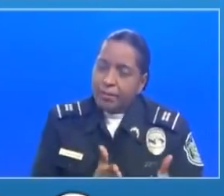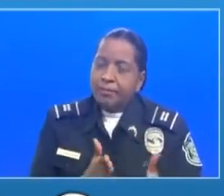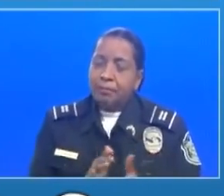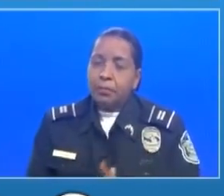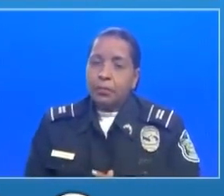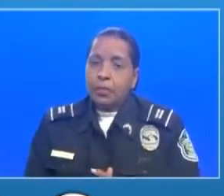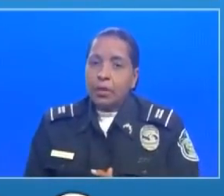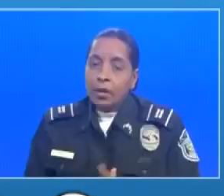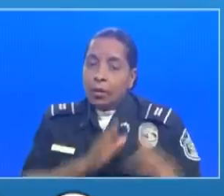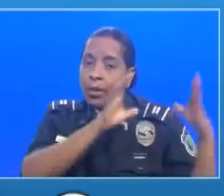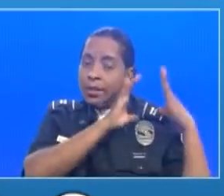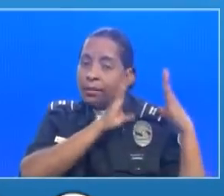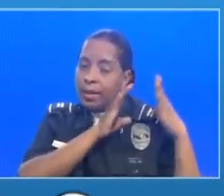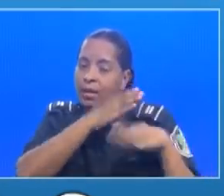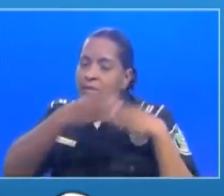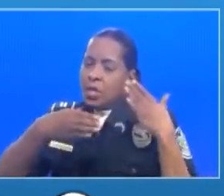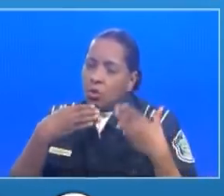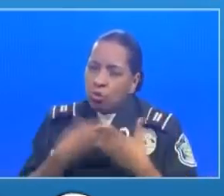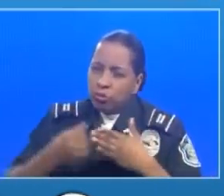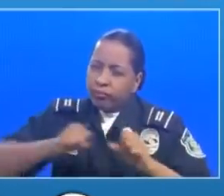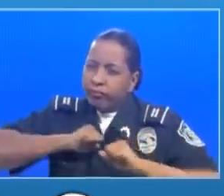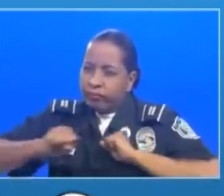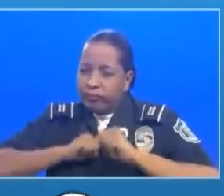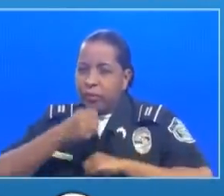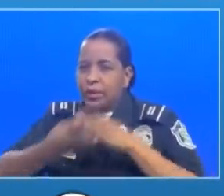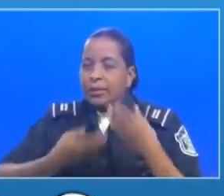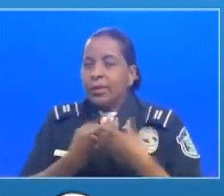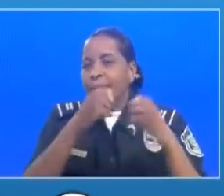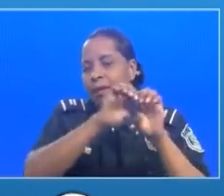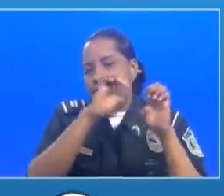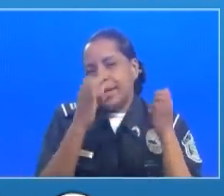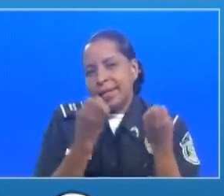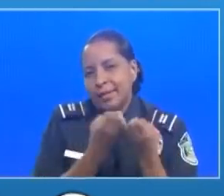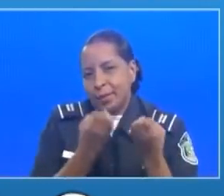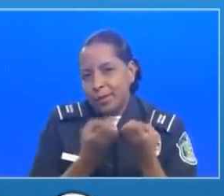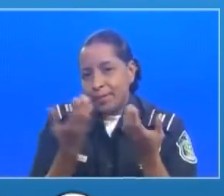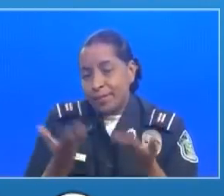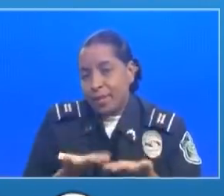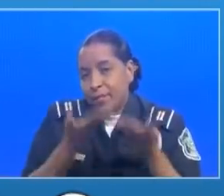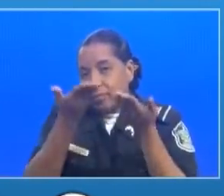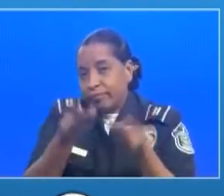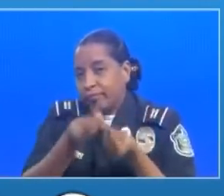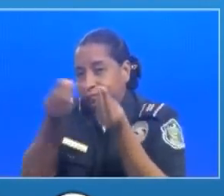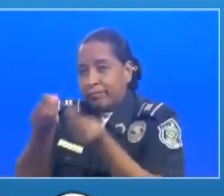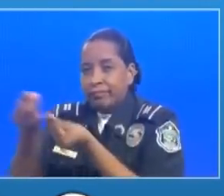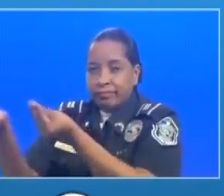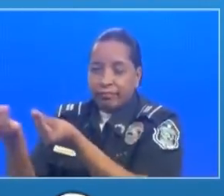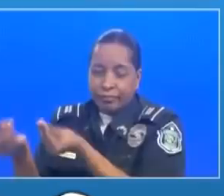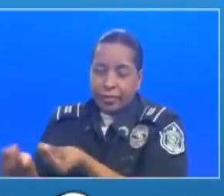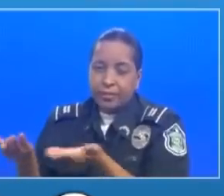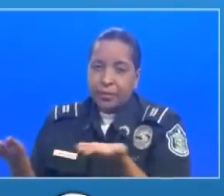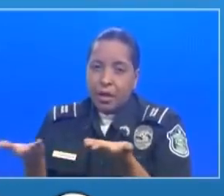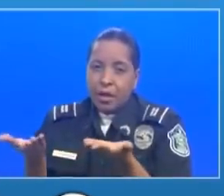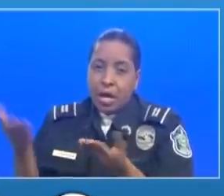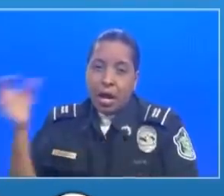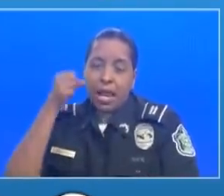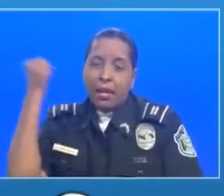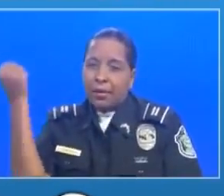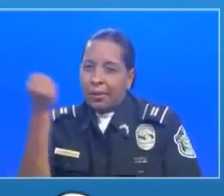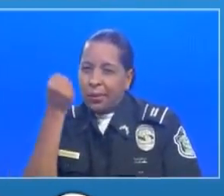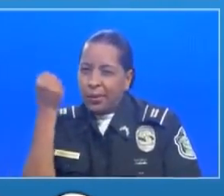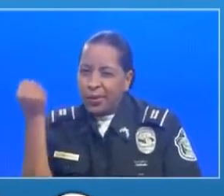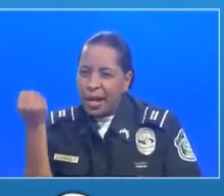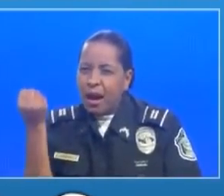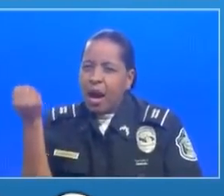con el sacrificio y el esfuerzo del equipo estamos llegando a lograr soluciones